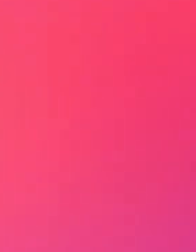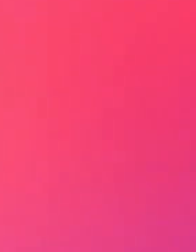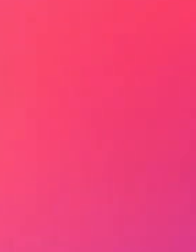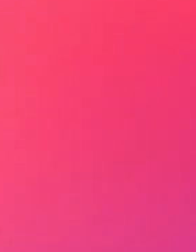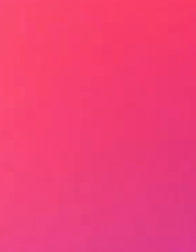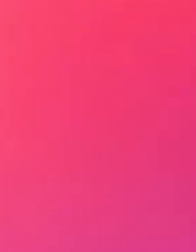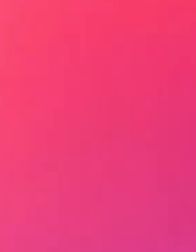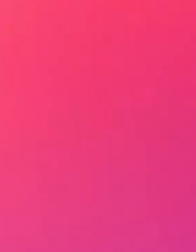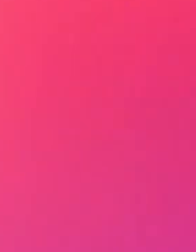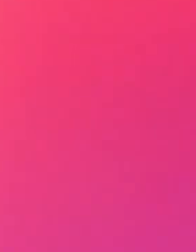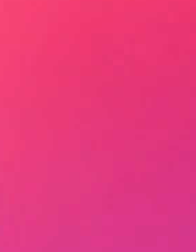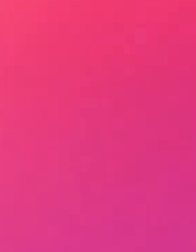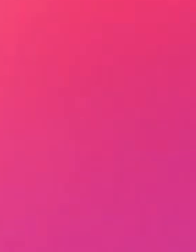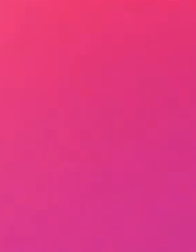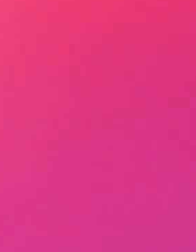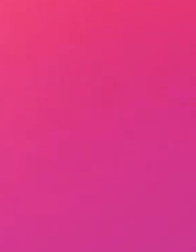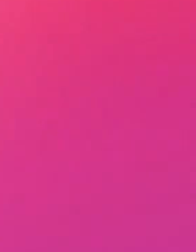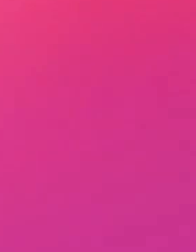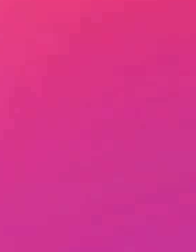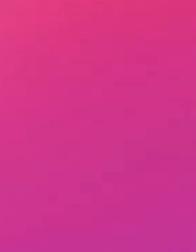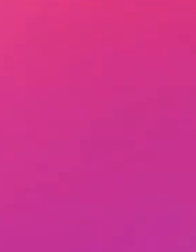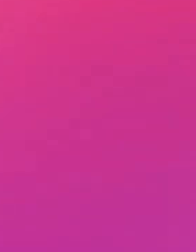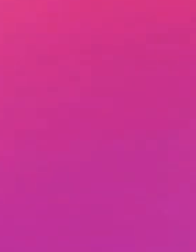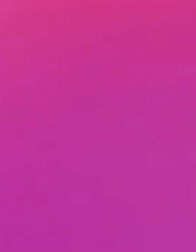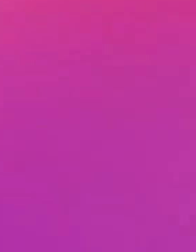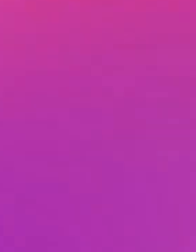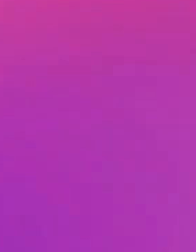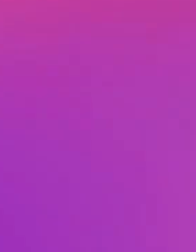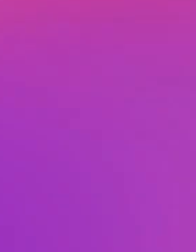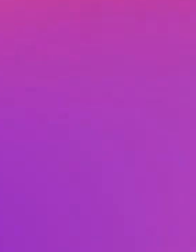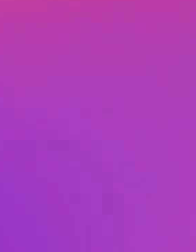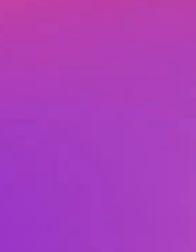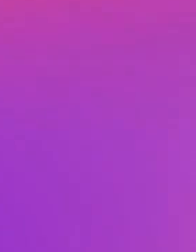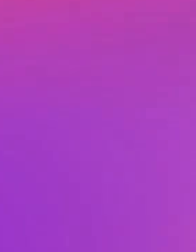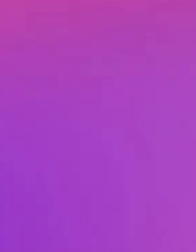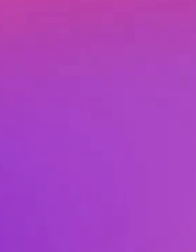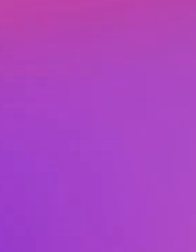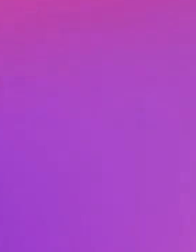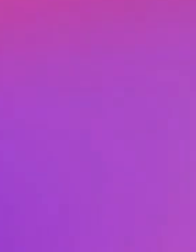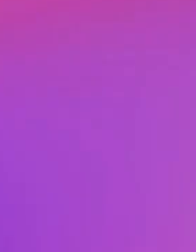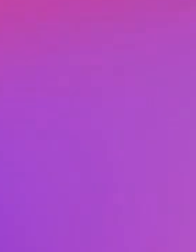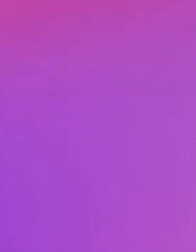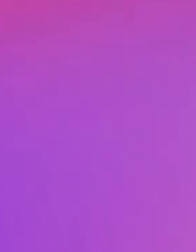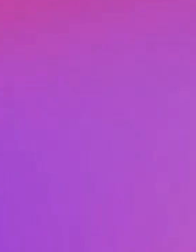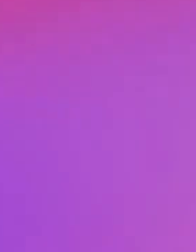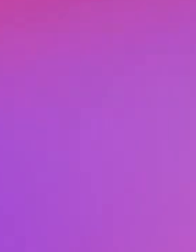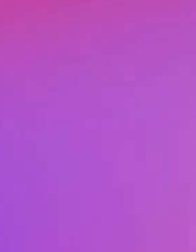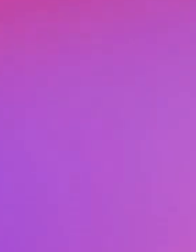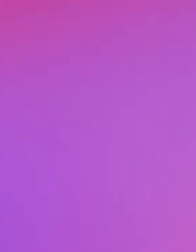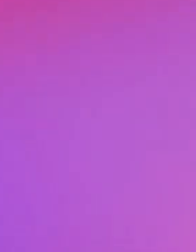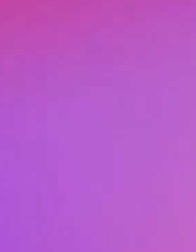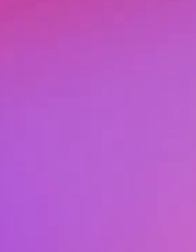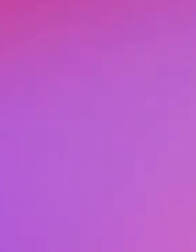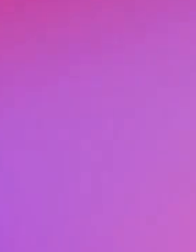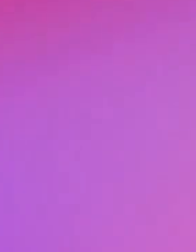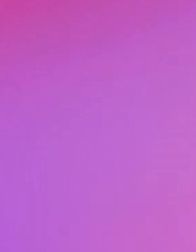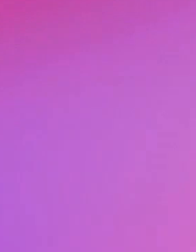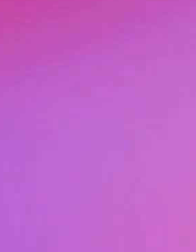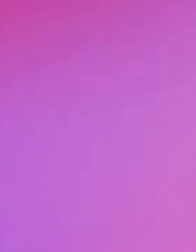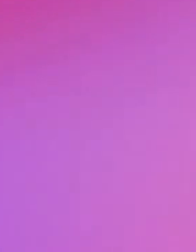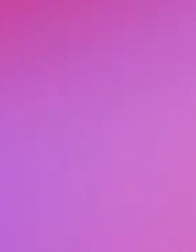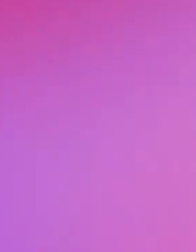También te invitamos a que consultes la plataforma NuevaEscuelaMexicana.cep